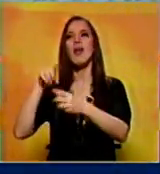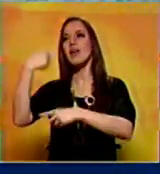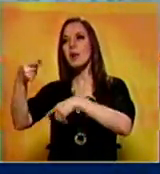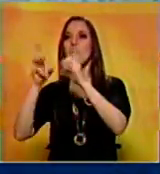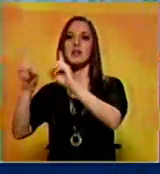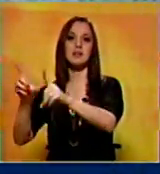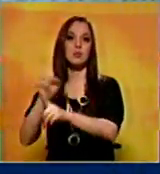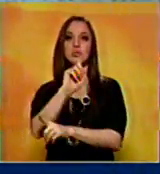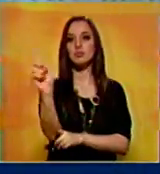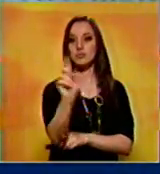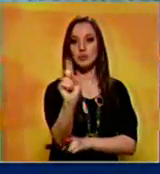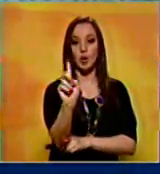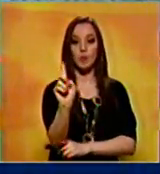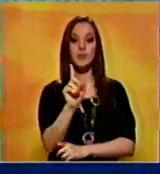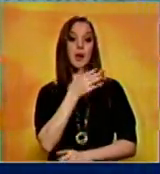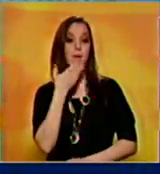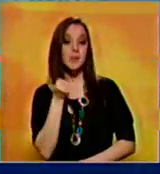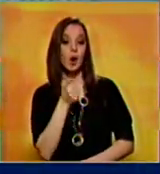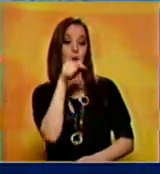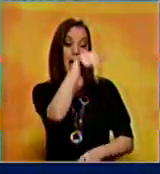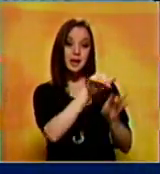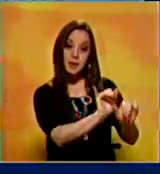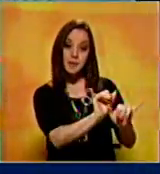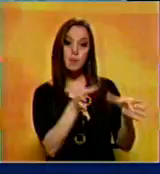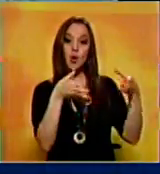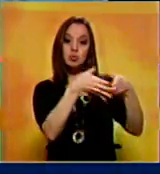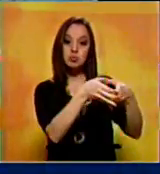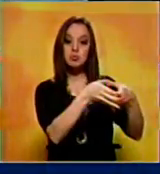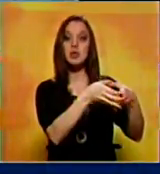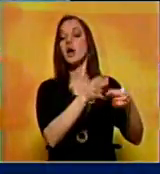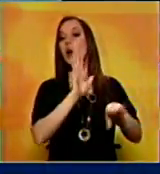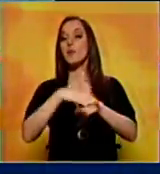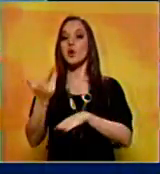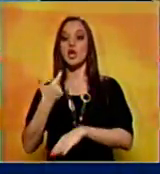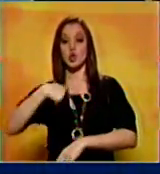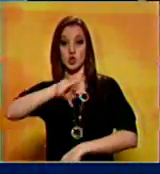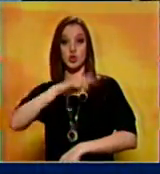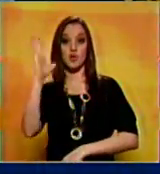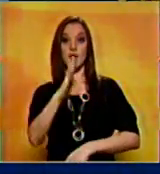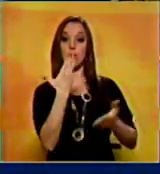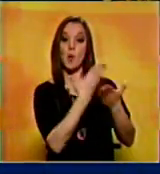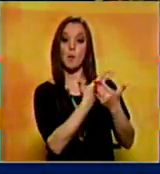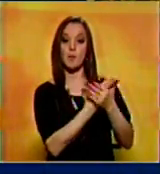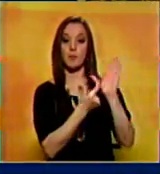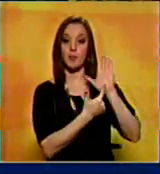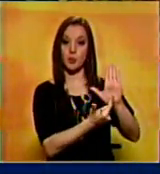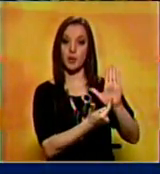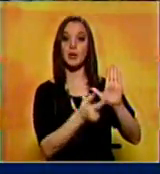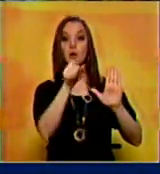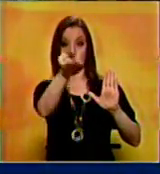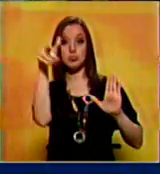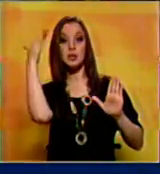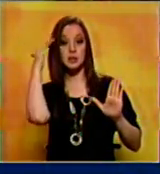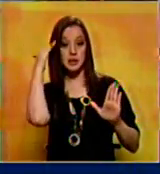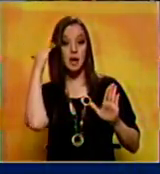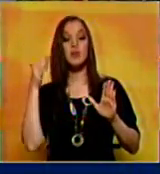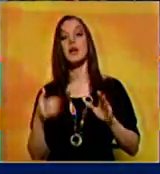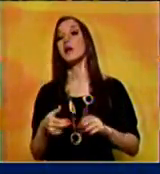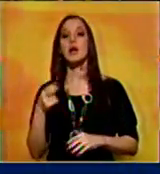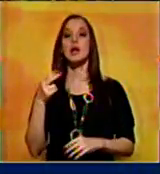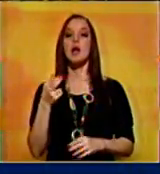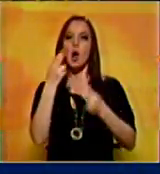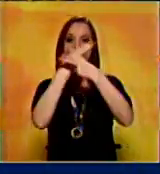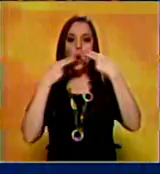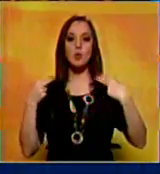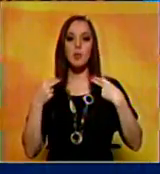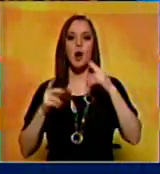traemos un conjunto de propuestas ustedes saben que bueno estamos comprometidos en el desarrollo de la amplia